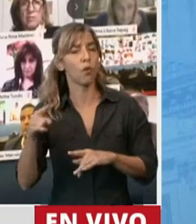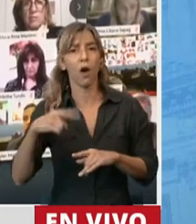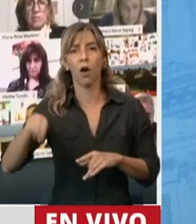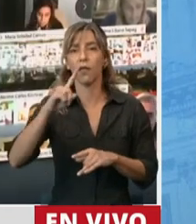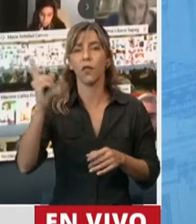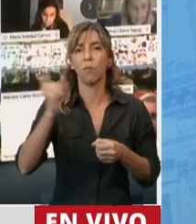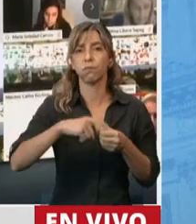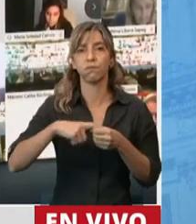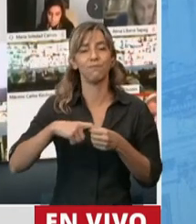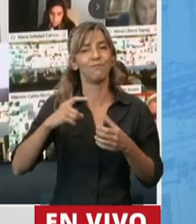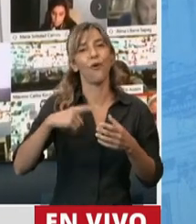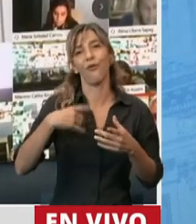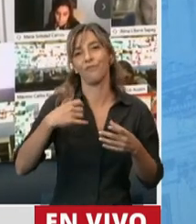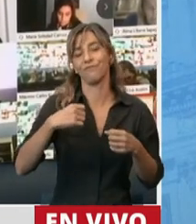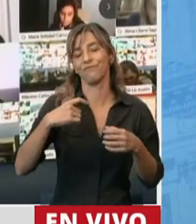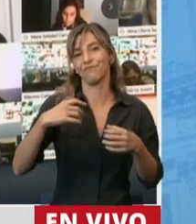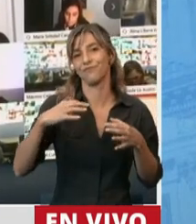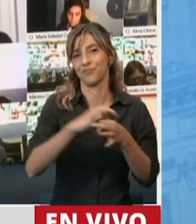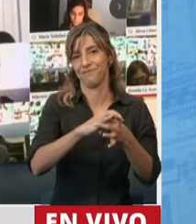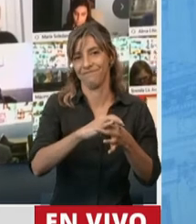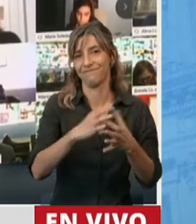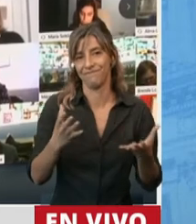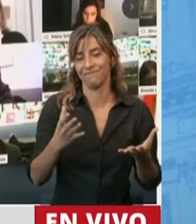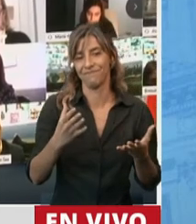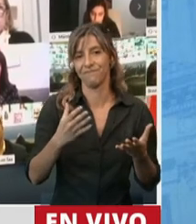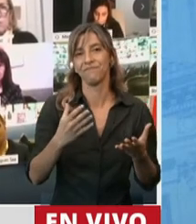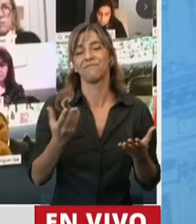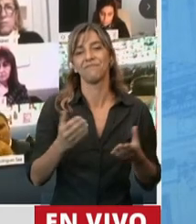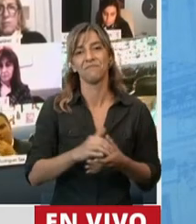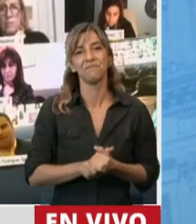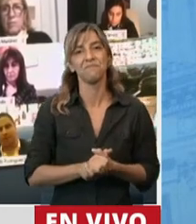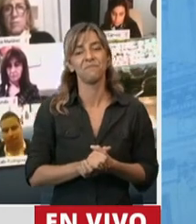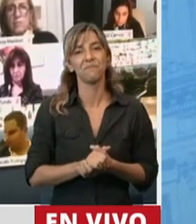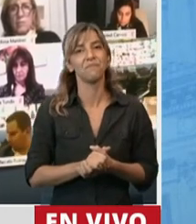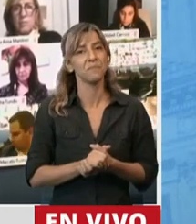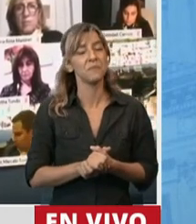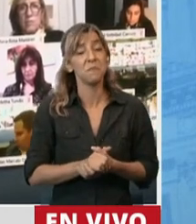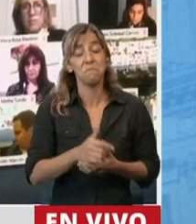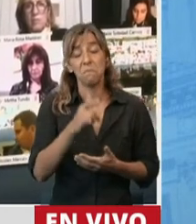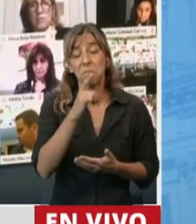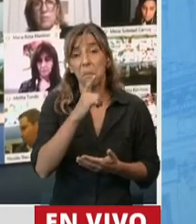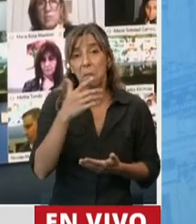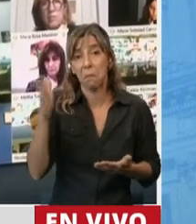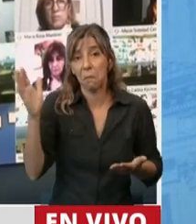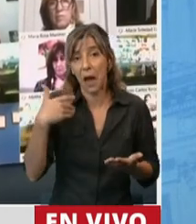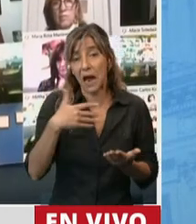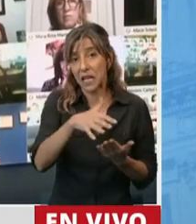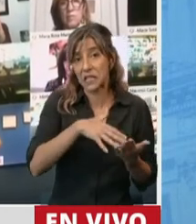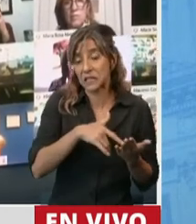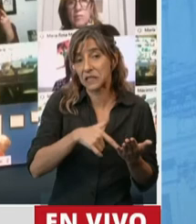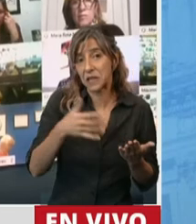disposiciones del régimen que se establece. Y parece claro que